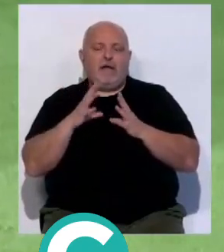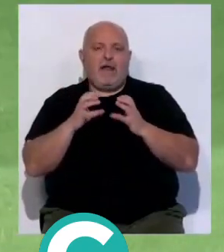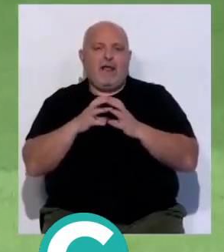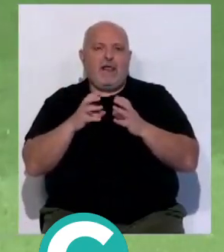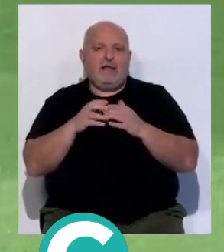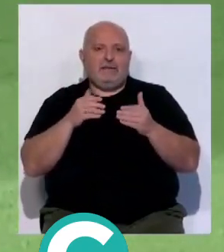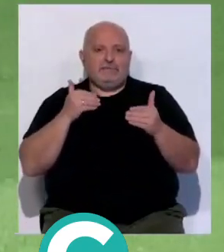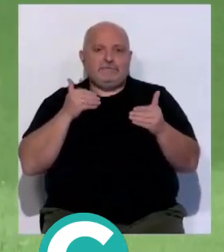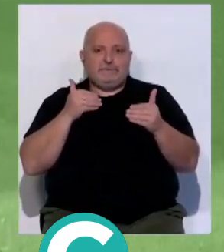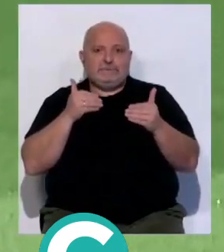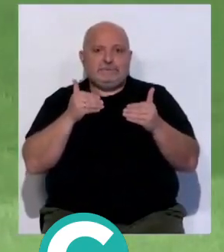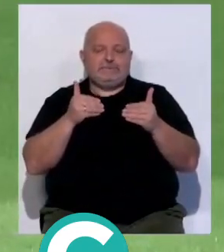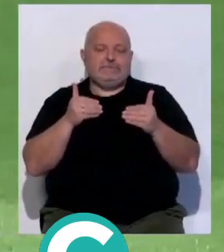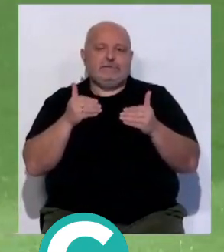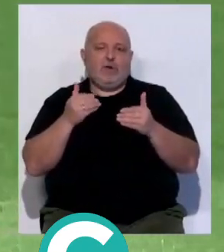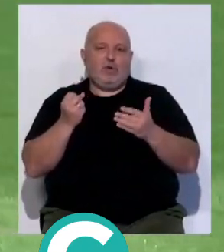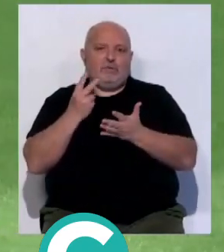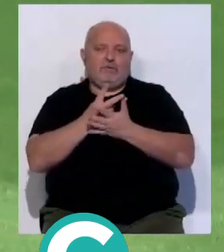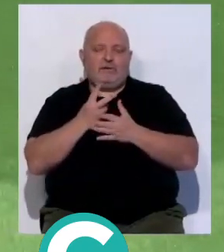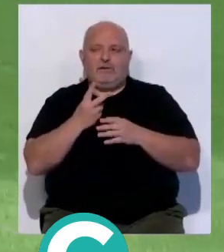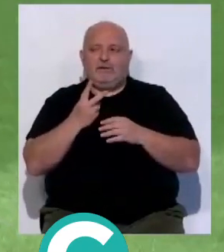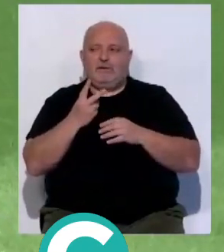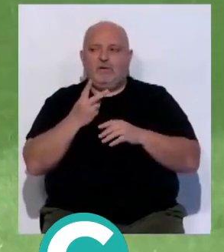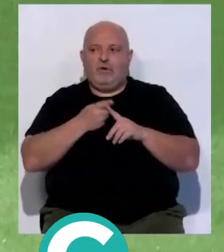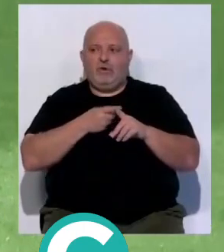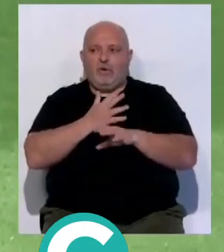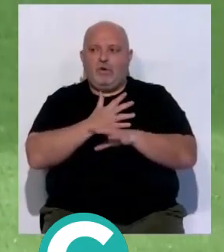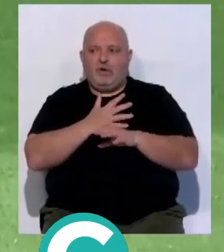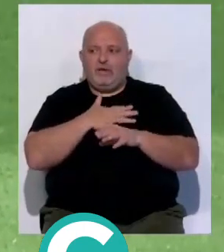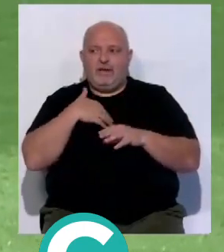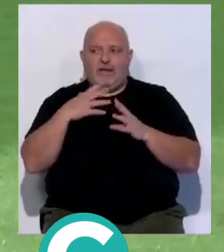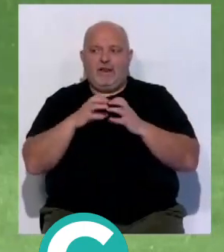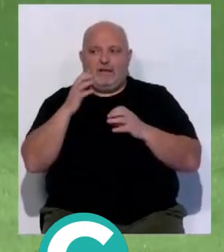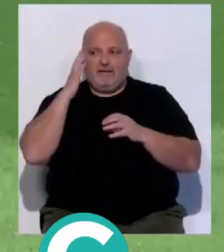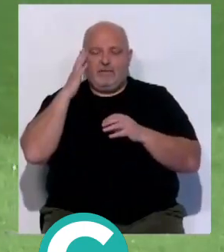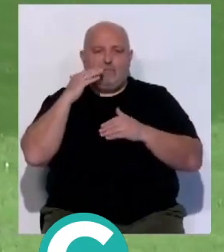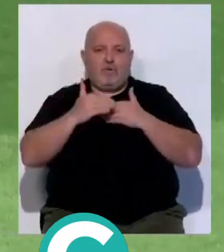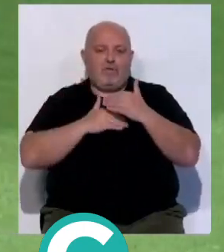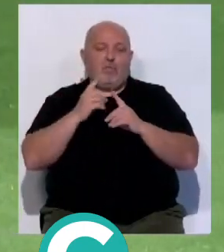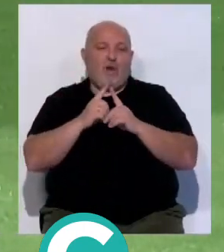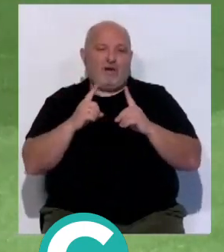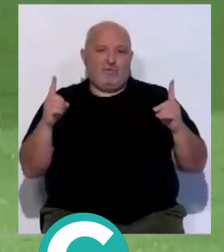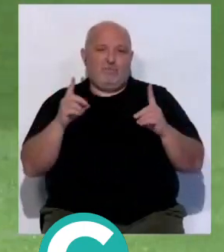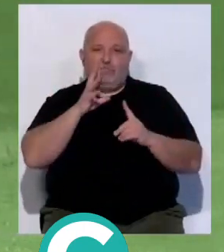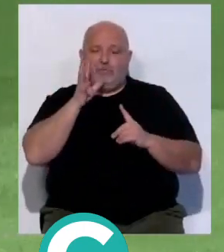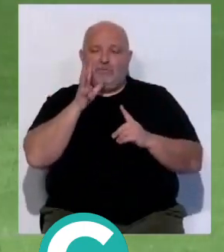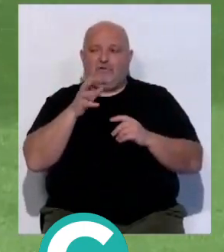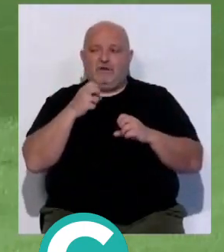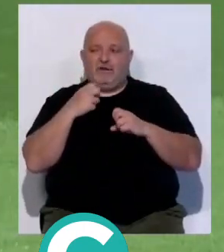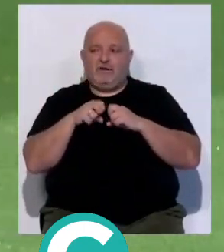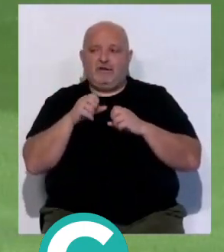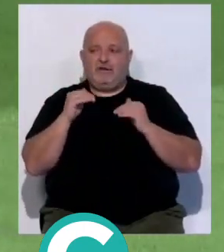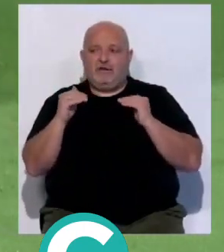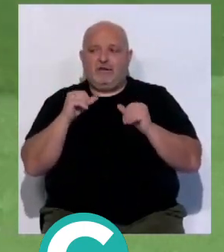para poder volver a calzarse las botas y tocar el balón. Es un proceso largo porque la lesión